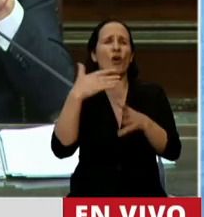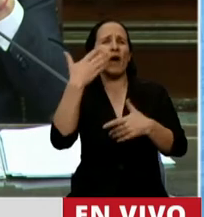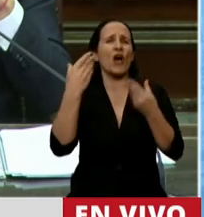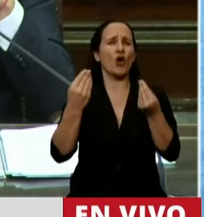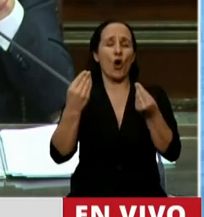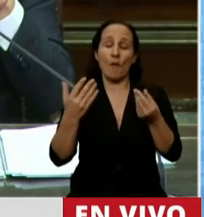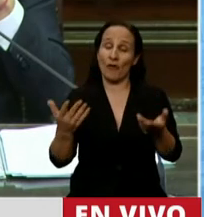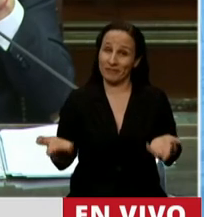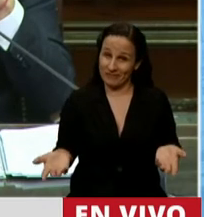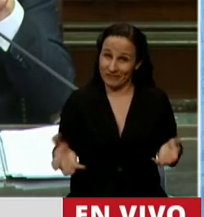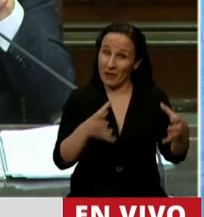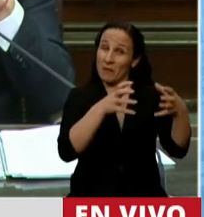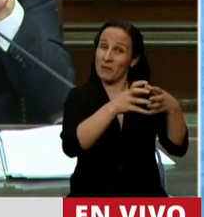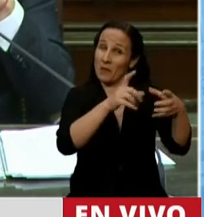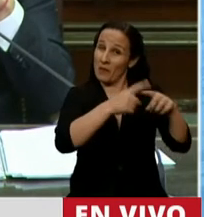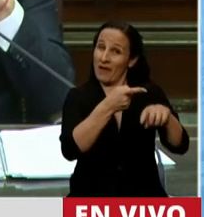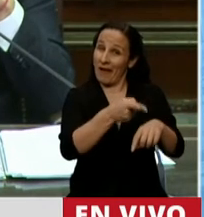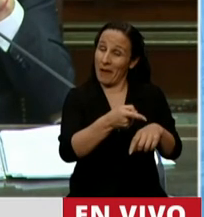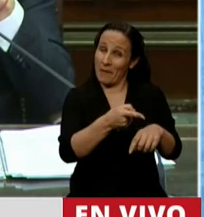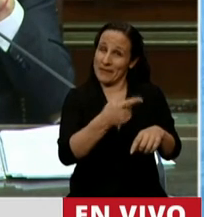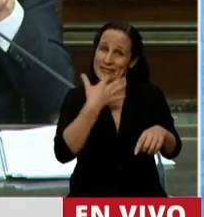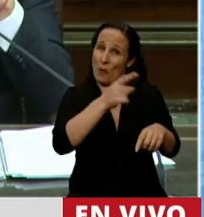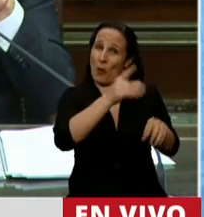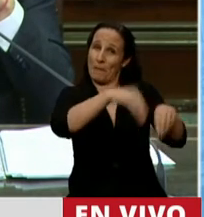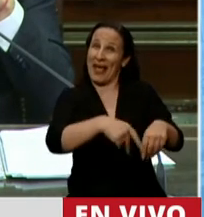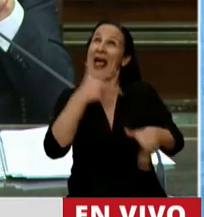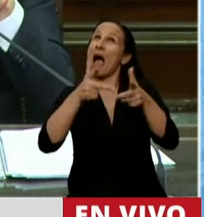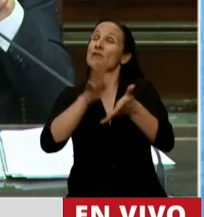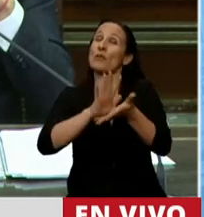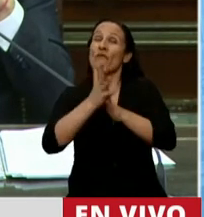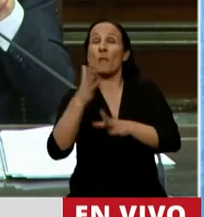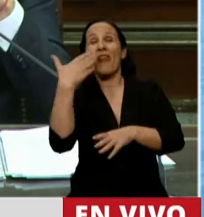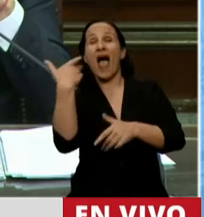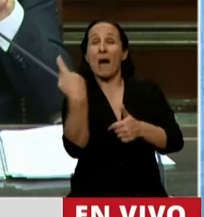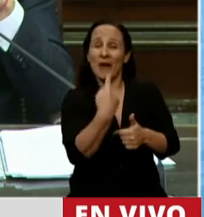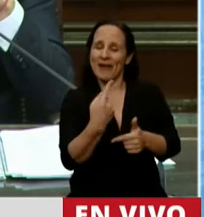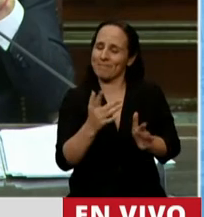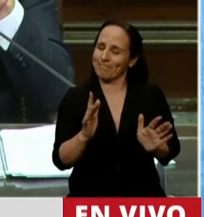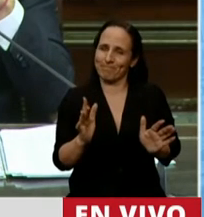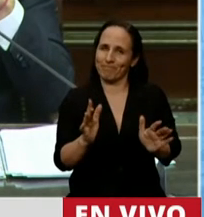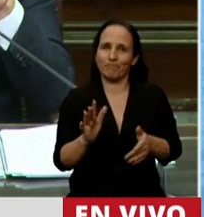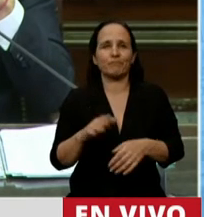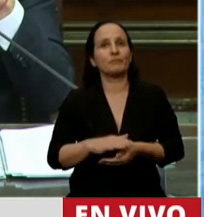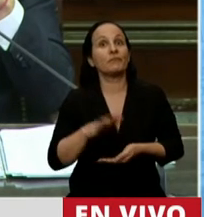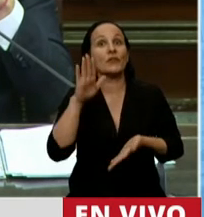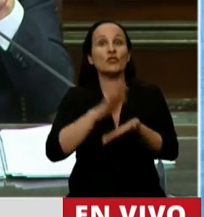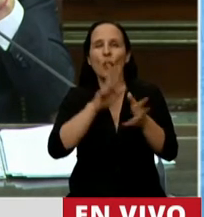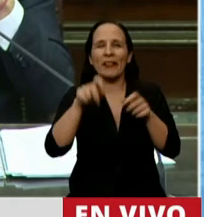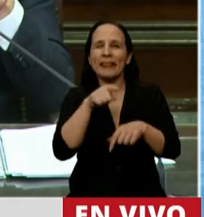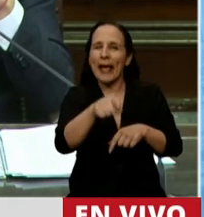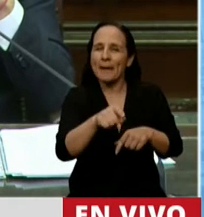fuerza política que no va a salir ganando si hablamos de eso. Y respecto del ciberpatrullaje,